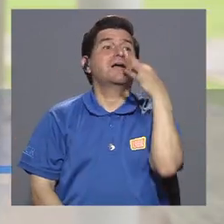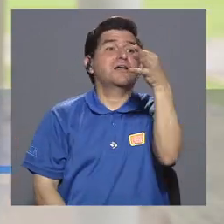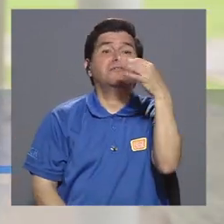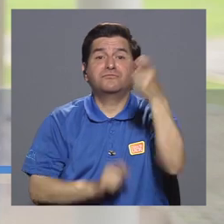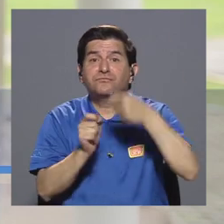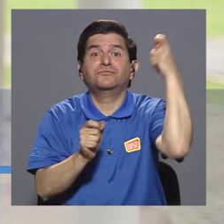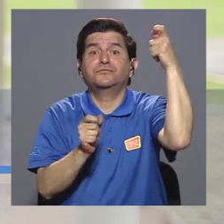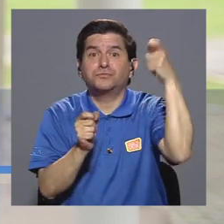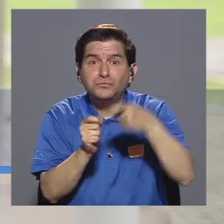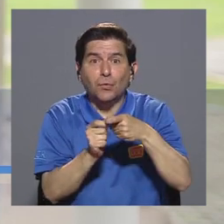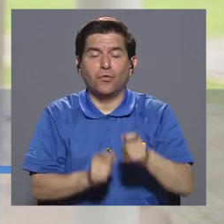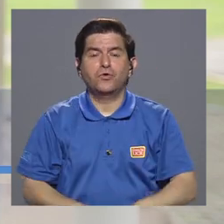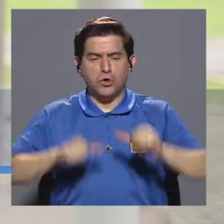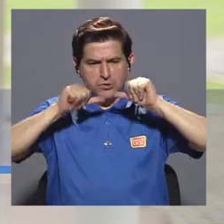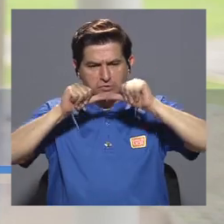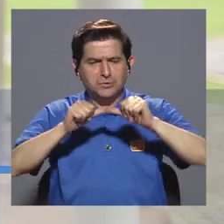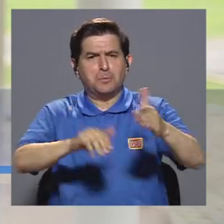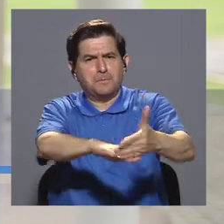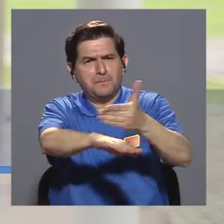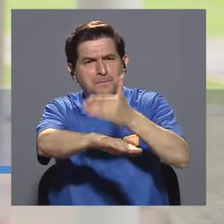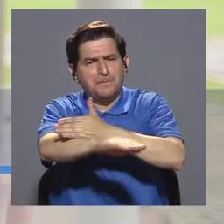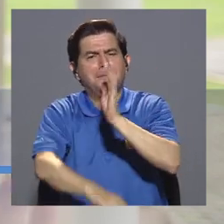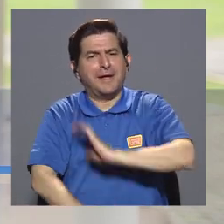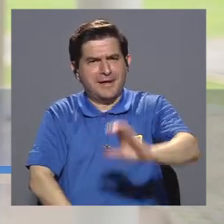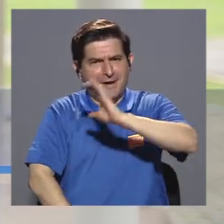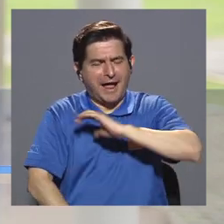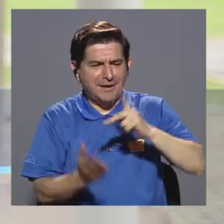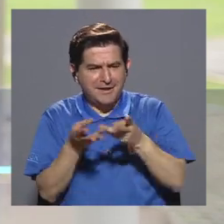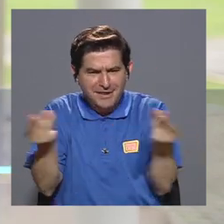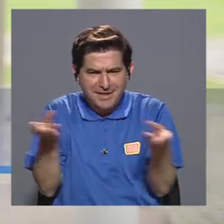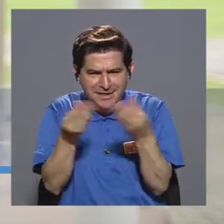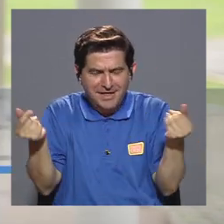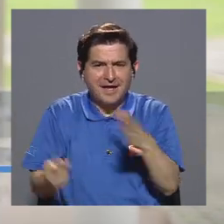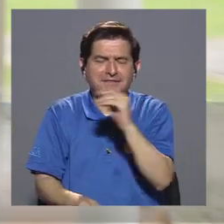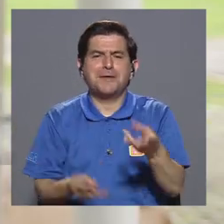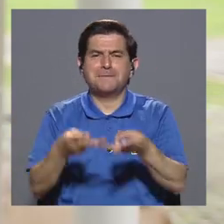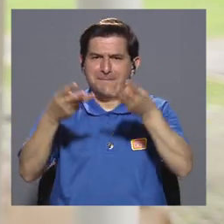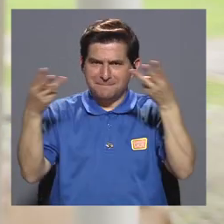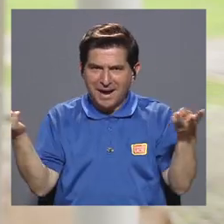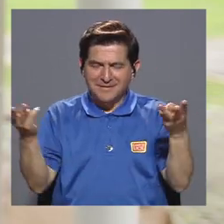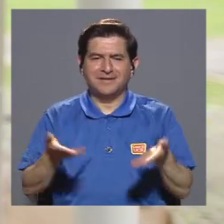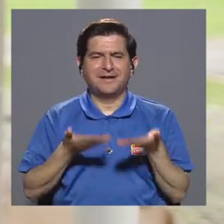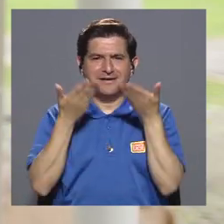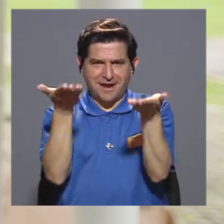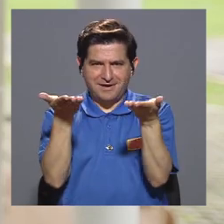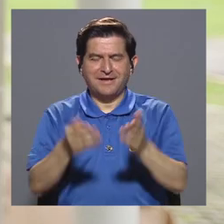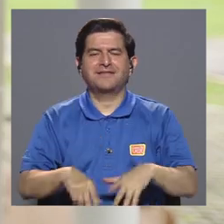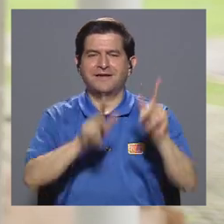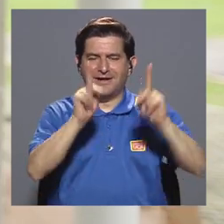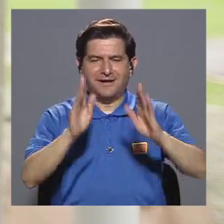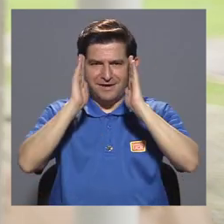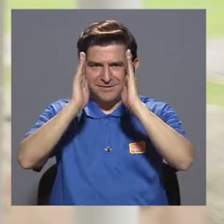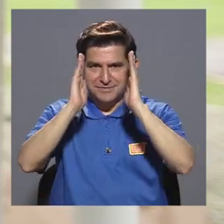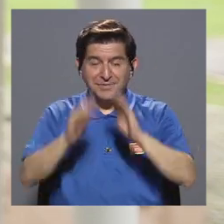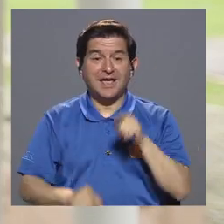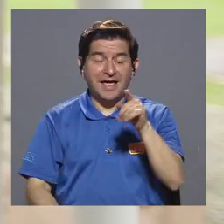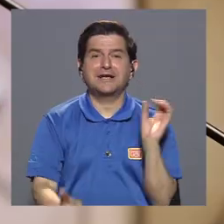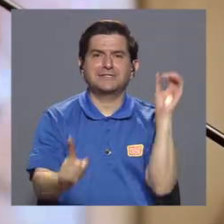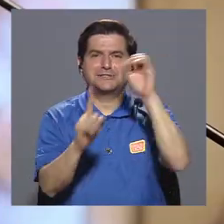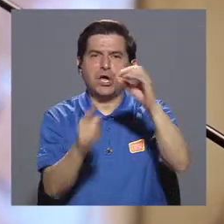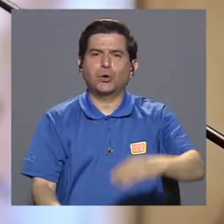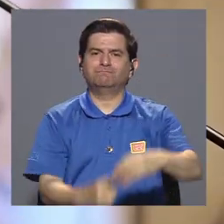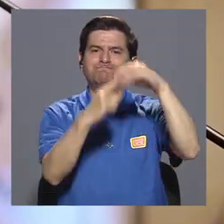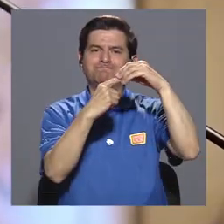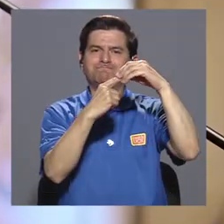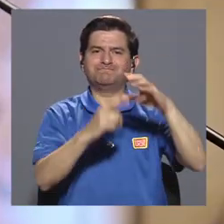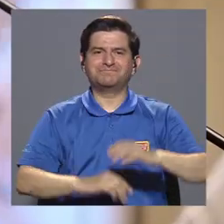Nuestro futuro, precisamente, es seguir mejorando la calidad de los productos y los materiales que le ofrecemos a nuestra audiencia. Ese es